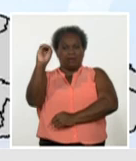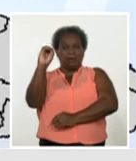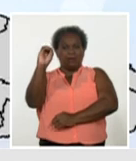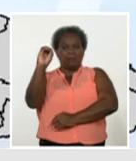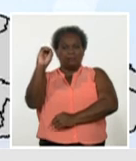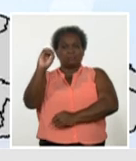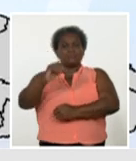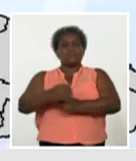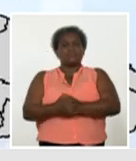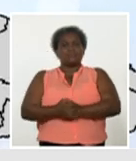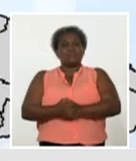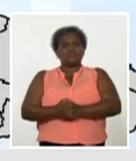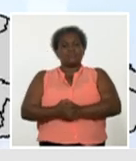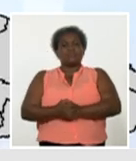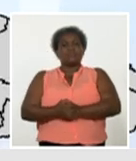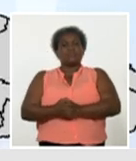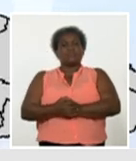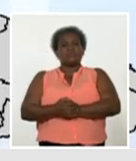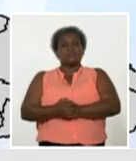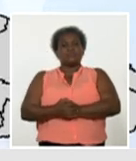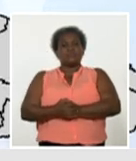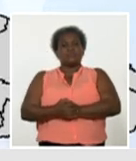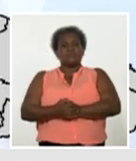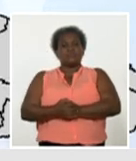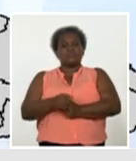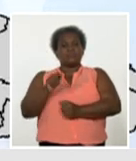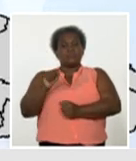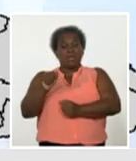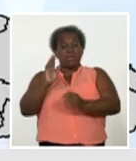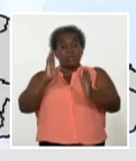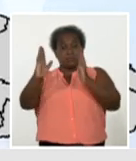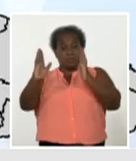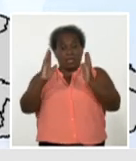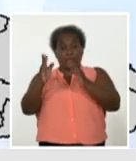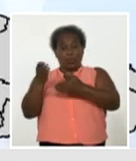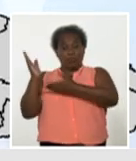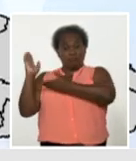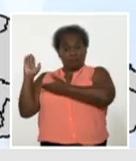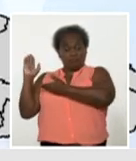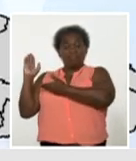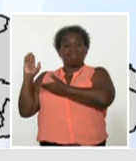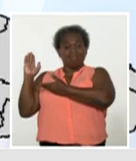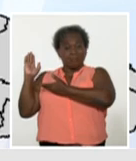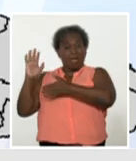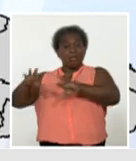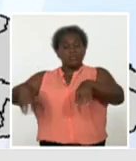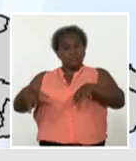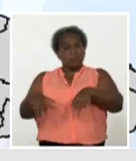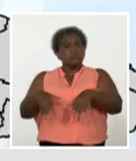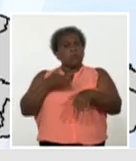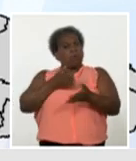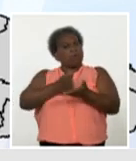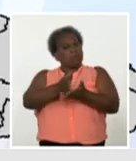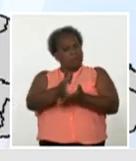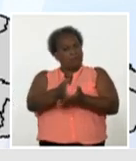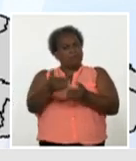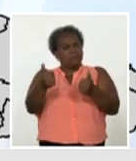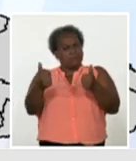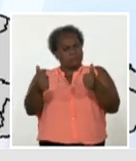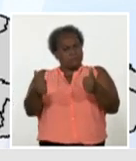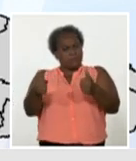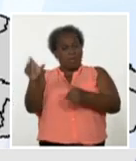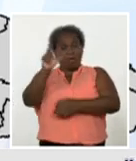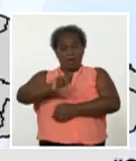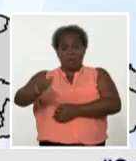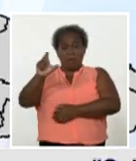Perdón, en la región del centro, una situación un tanto más estable, aunque indiscutiblemente Camagüey